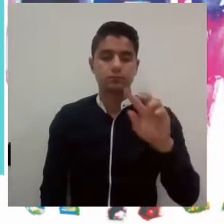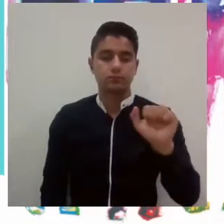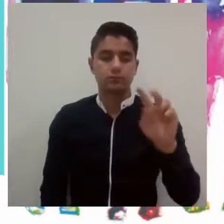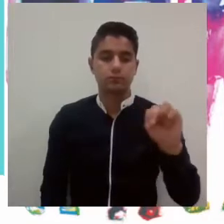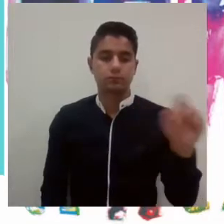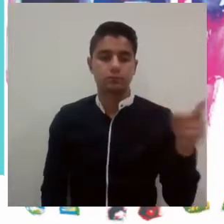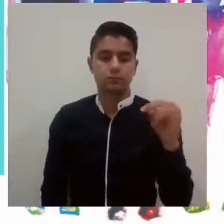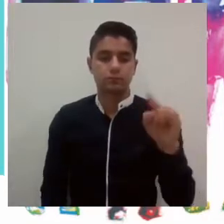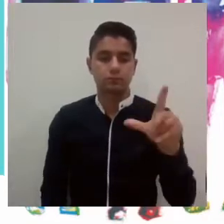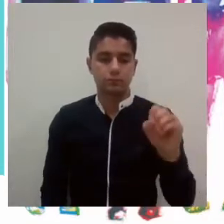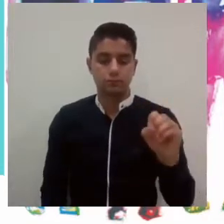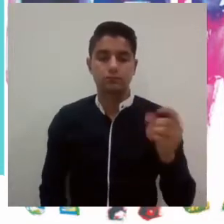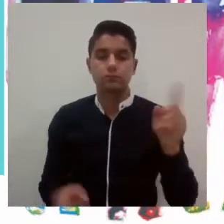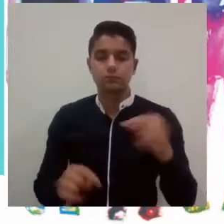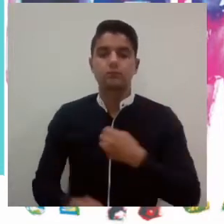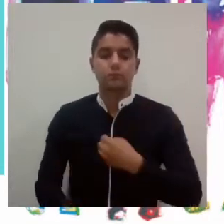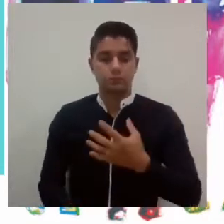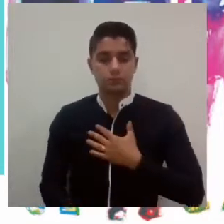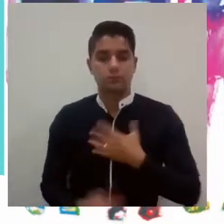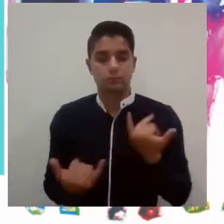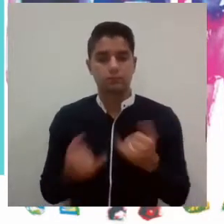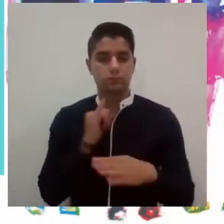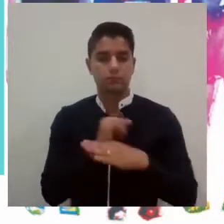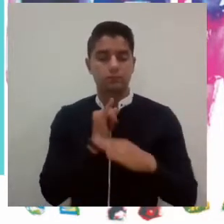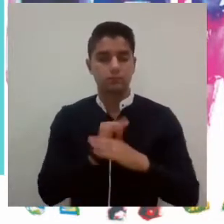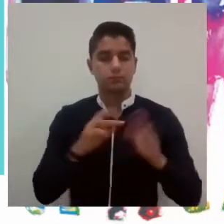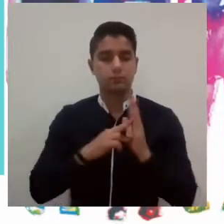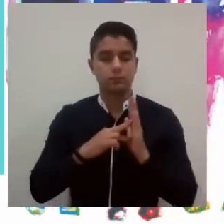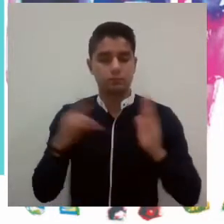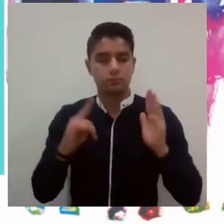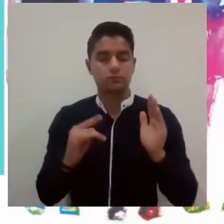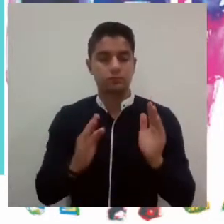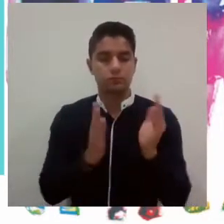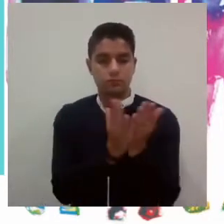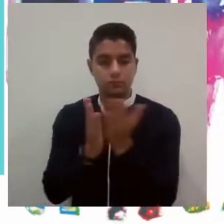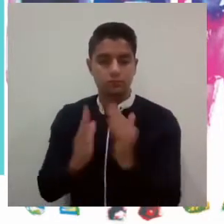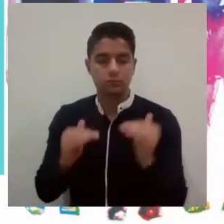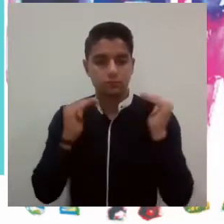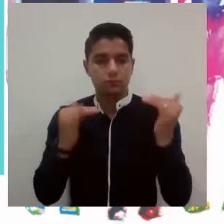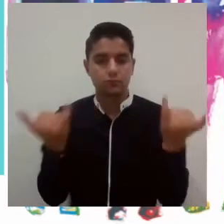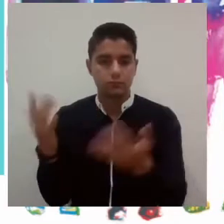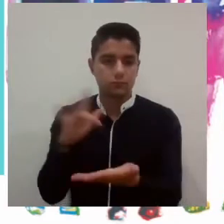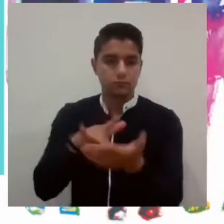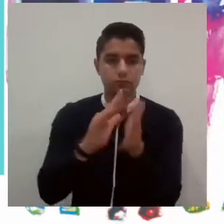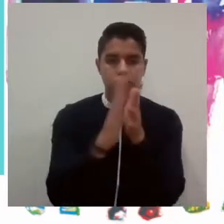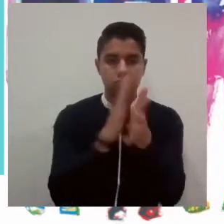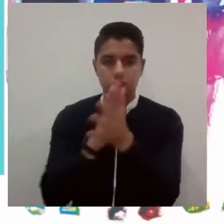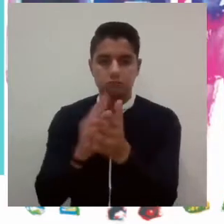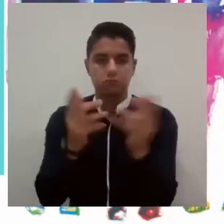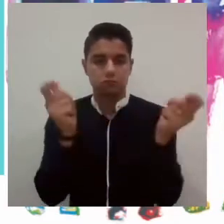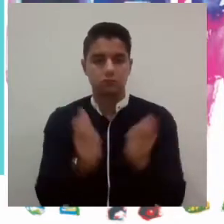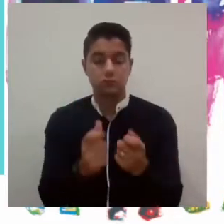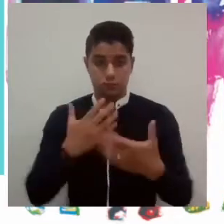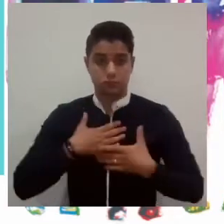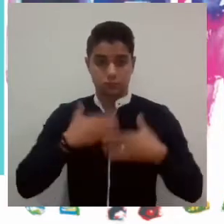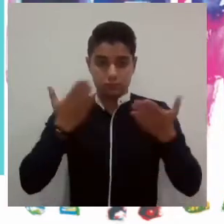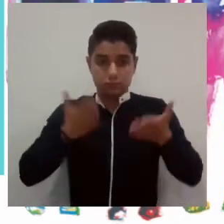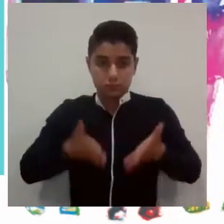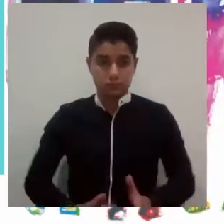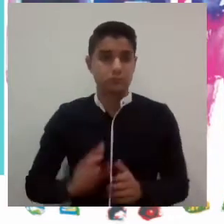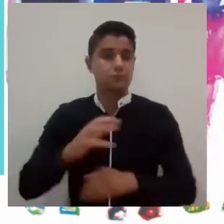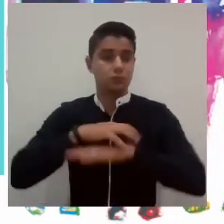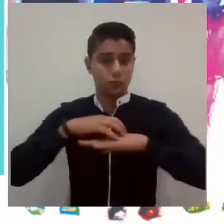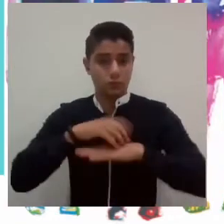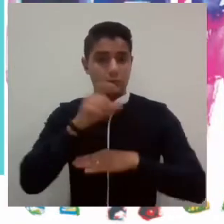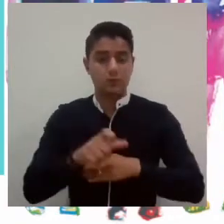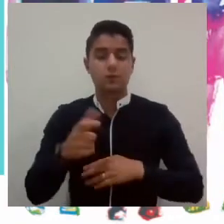Angulo, la oportunidad que le brinda a nuestra institución de educación superior de intervenir en esta rendición de cuentas. Como tolimense